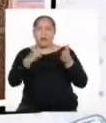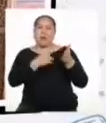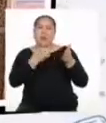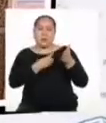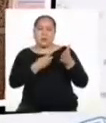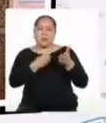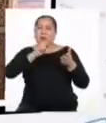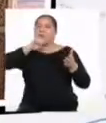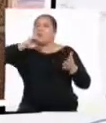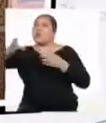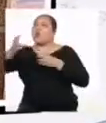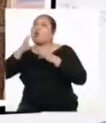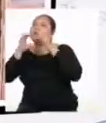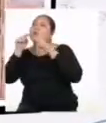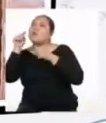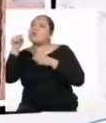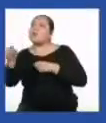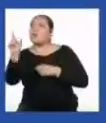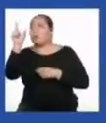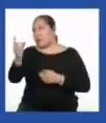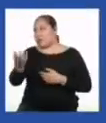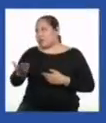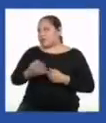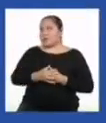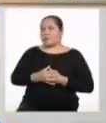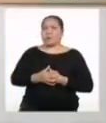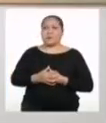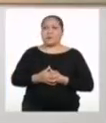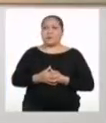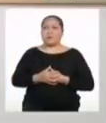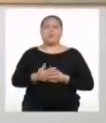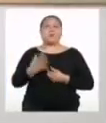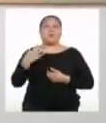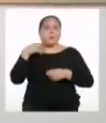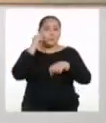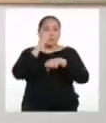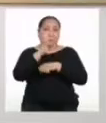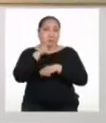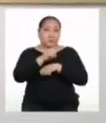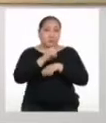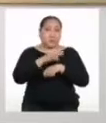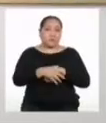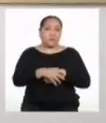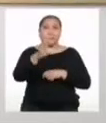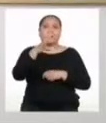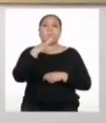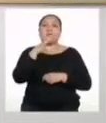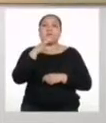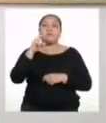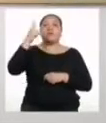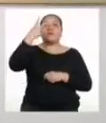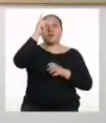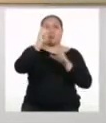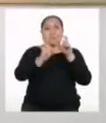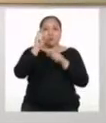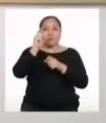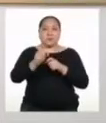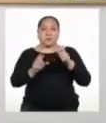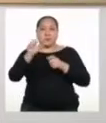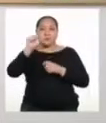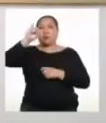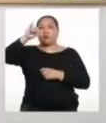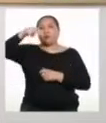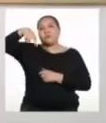dirigiendo directamente a ella o a él mismo. Mi sugerencia ahí sería que hables en segunda persona singular